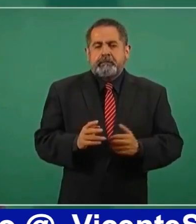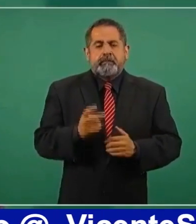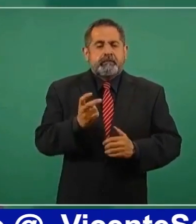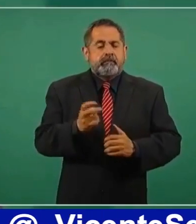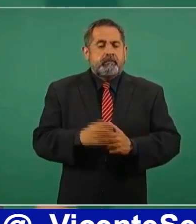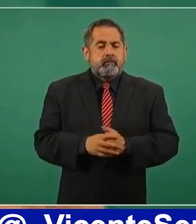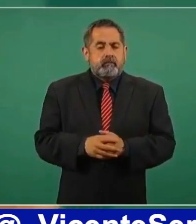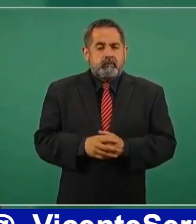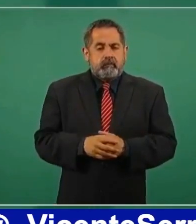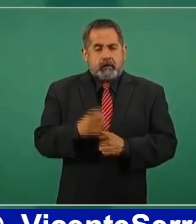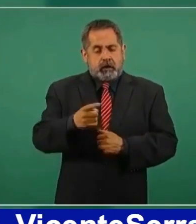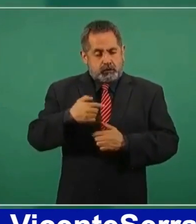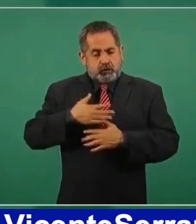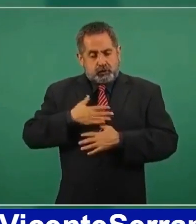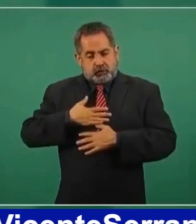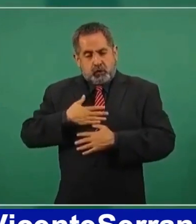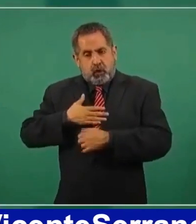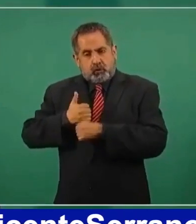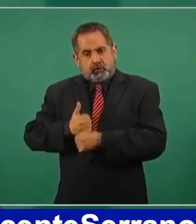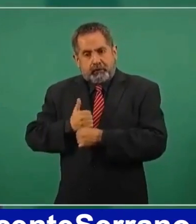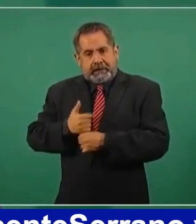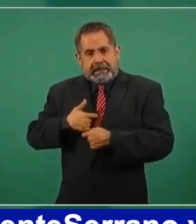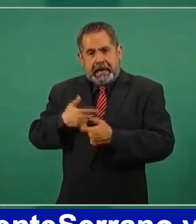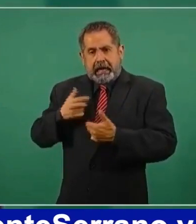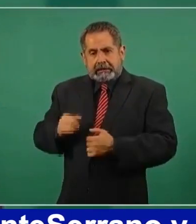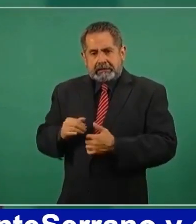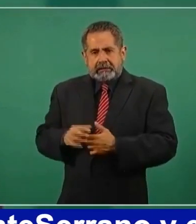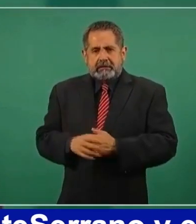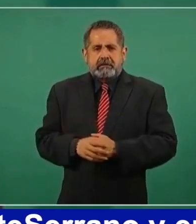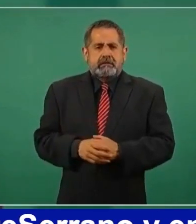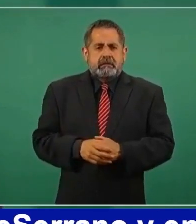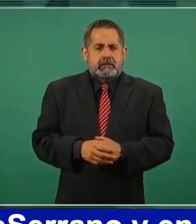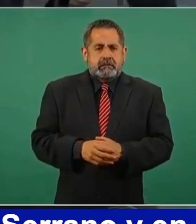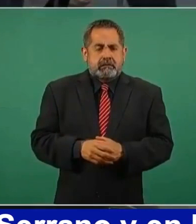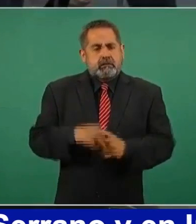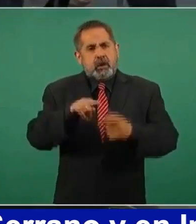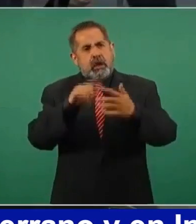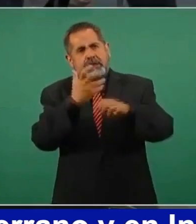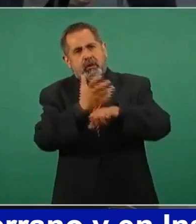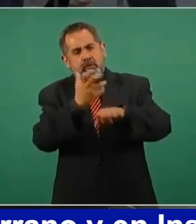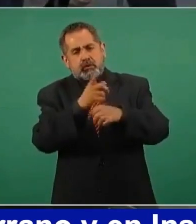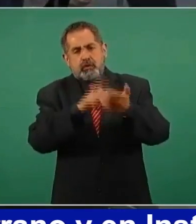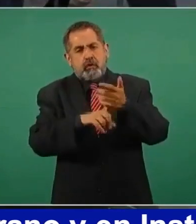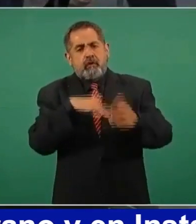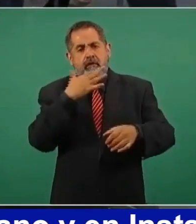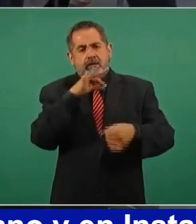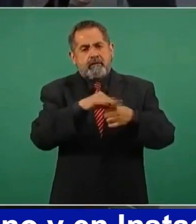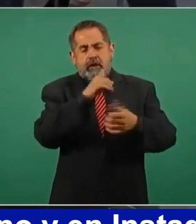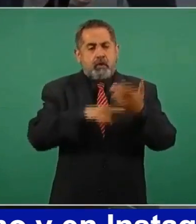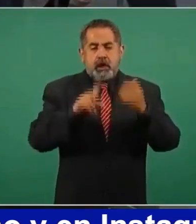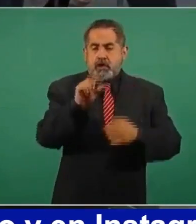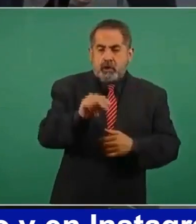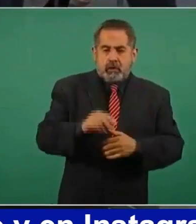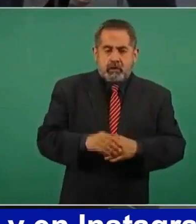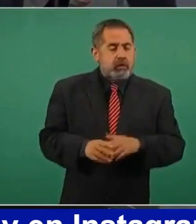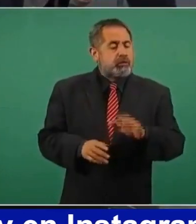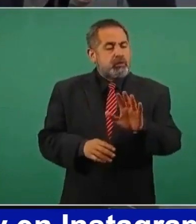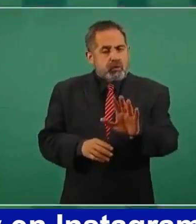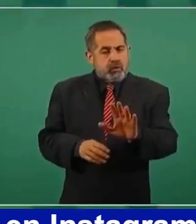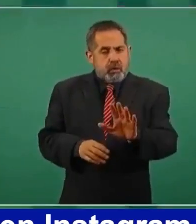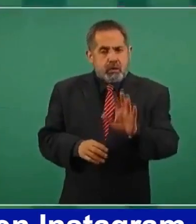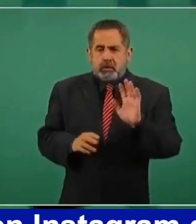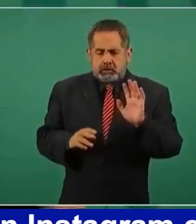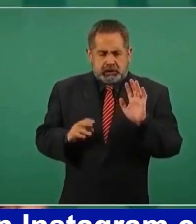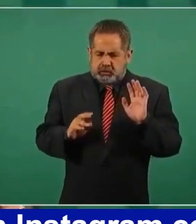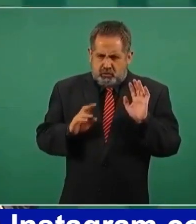Eso lo padecimos. Pero hasta los años no fue fraude. Pero lo que hicimos fue